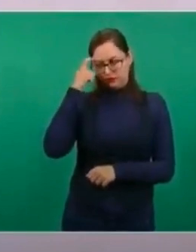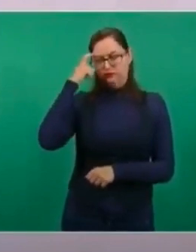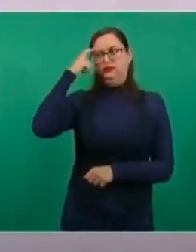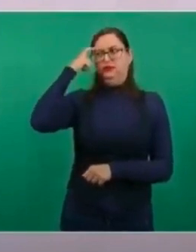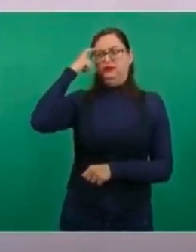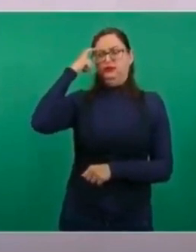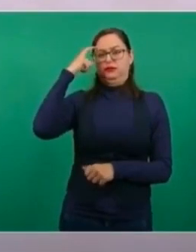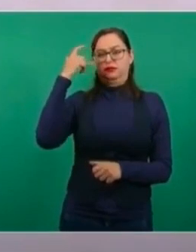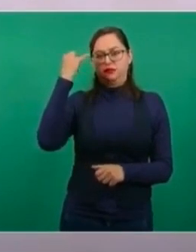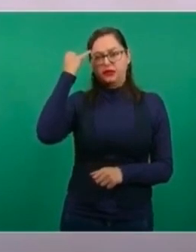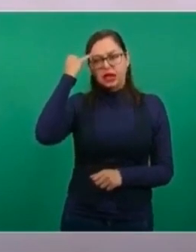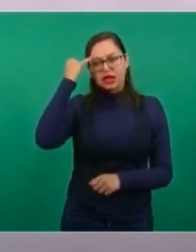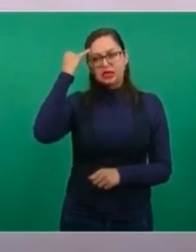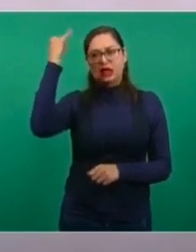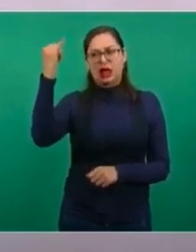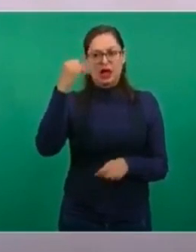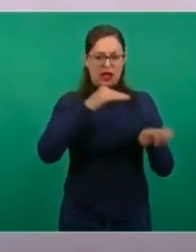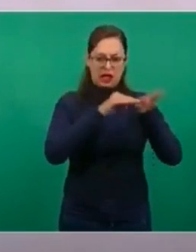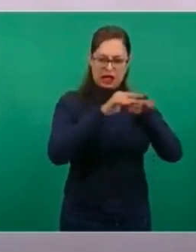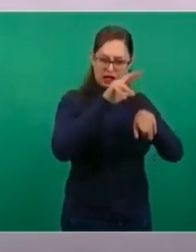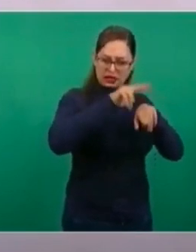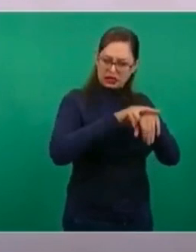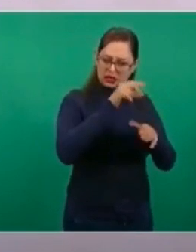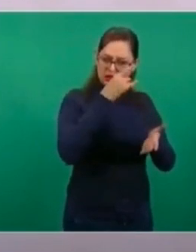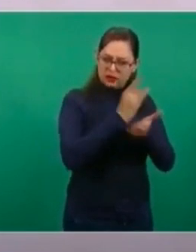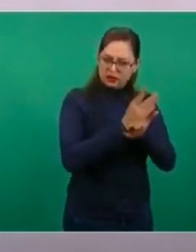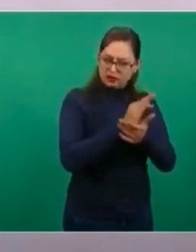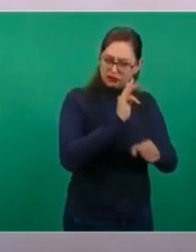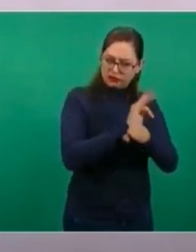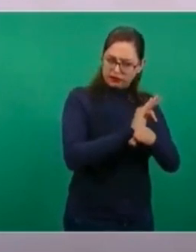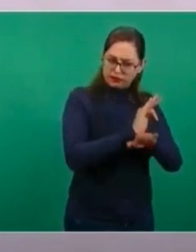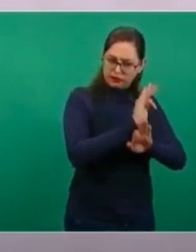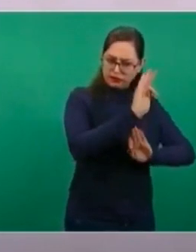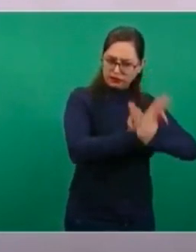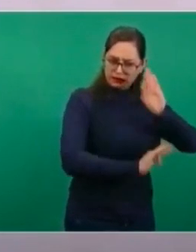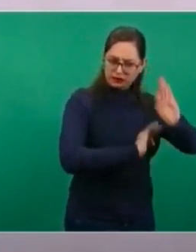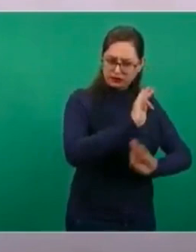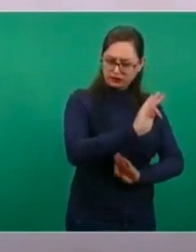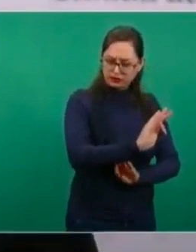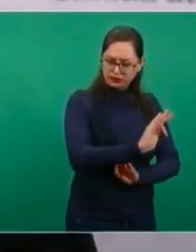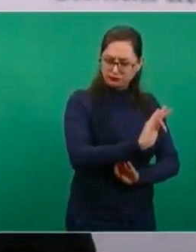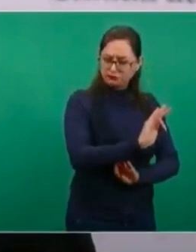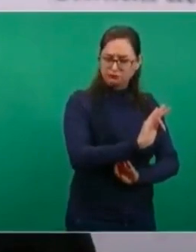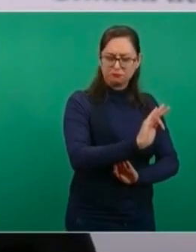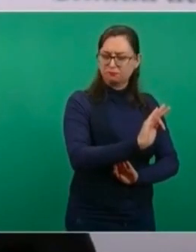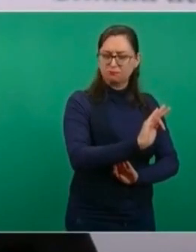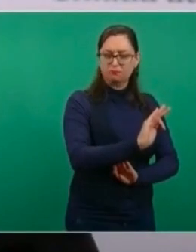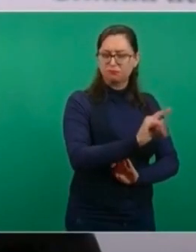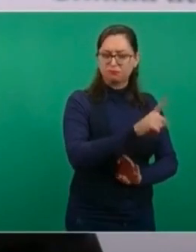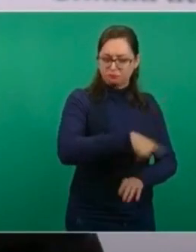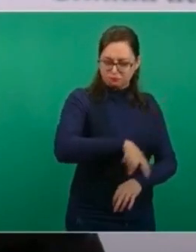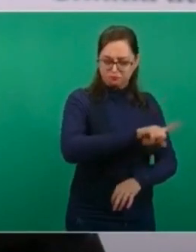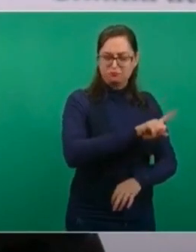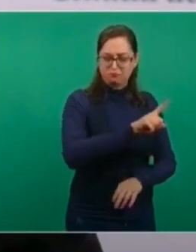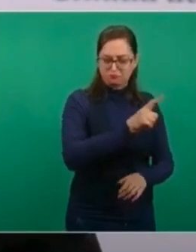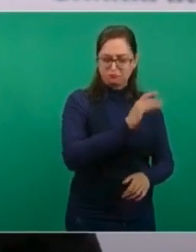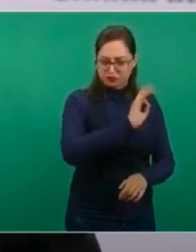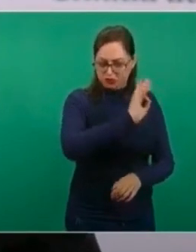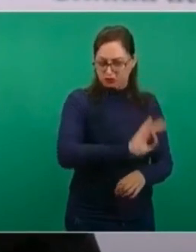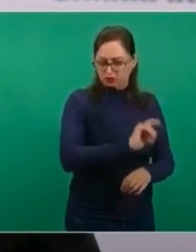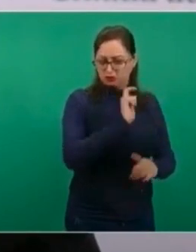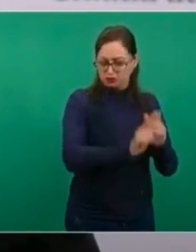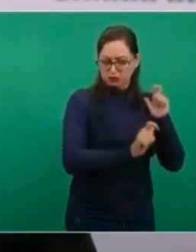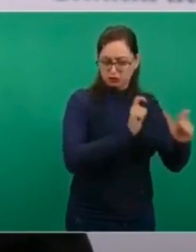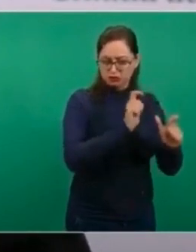a trabajadores trabajadores que pagaban sus